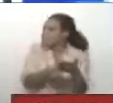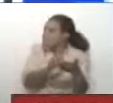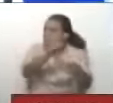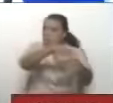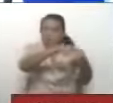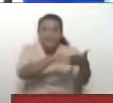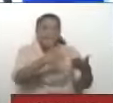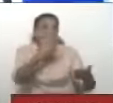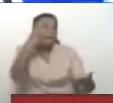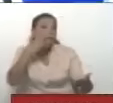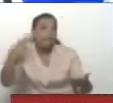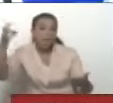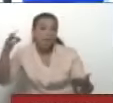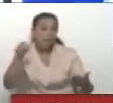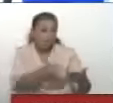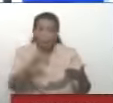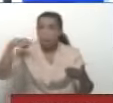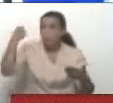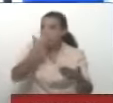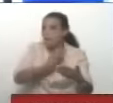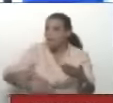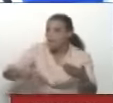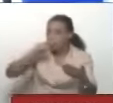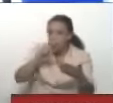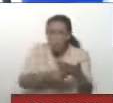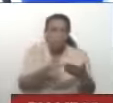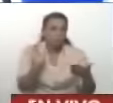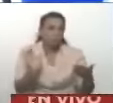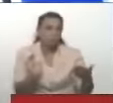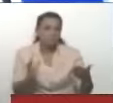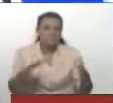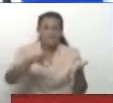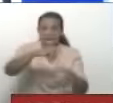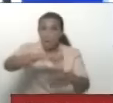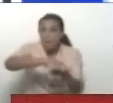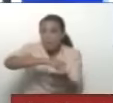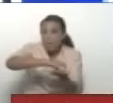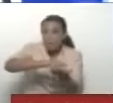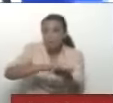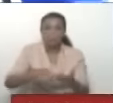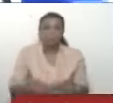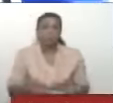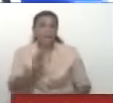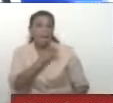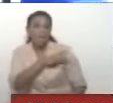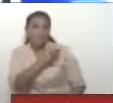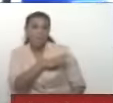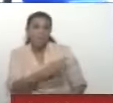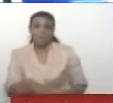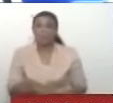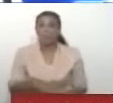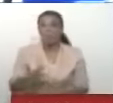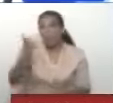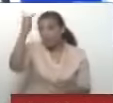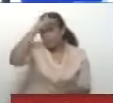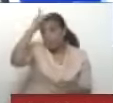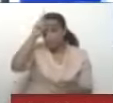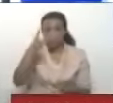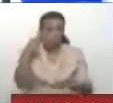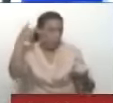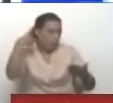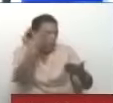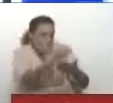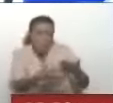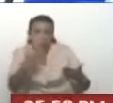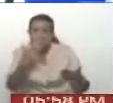estás en París. Maduro se volvió loco. Si estás en Nueva York. Si estás en Lima. Si estás en Chile. Maduro se